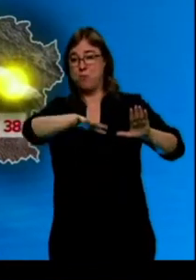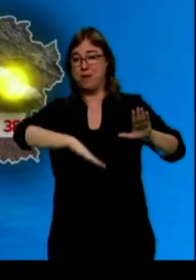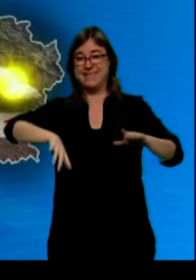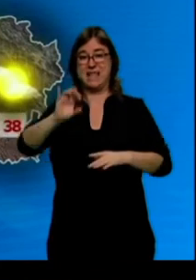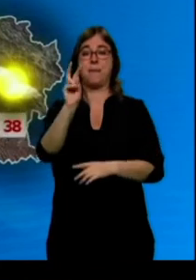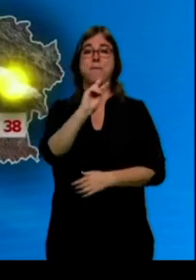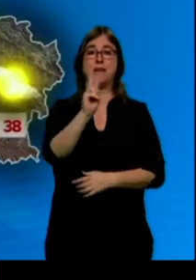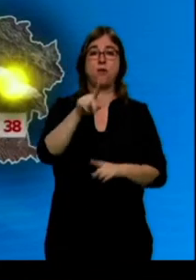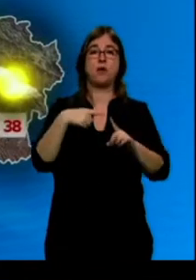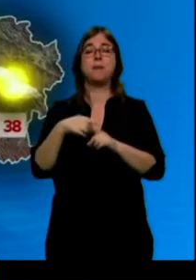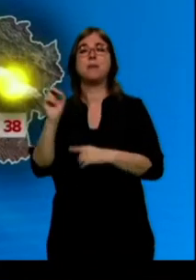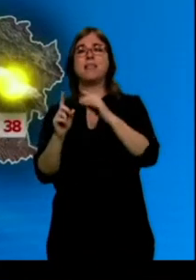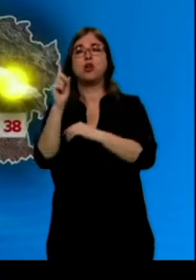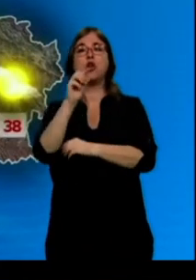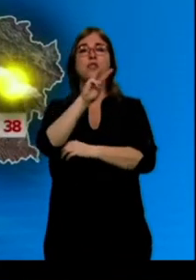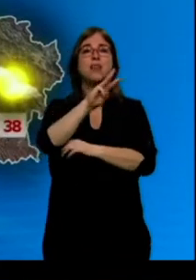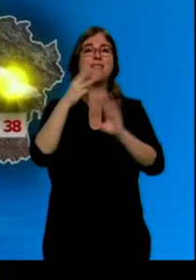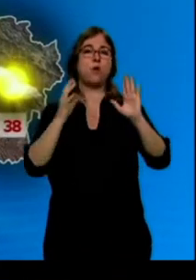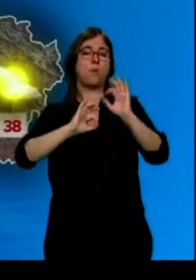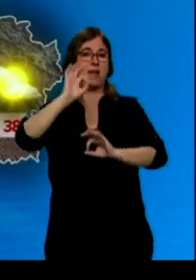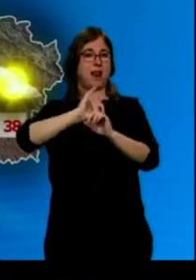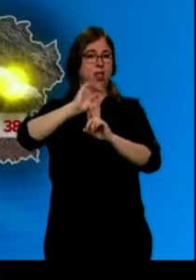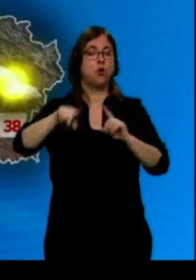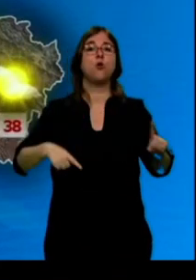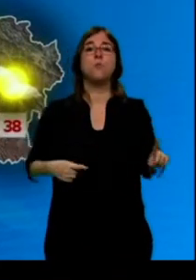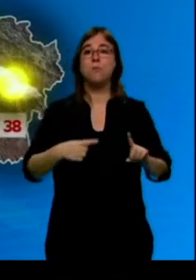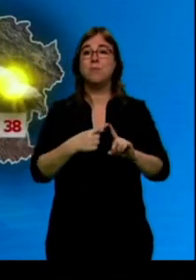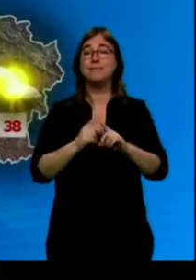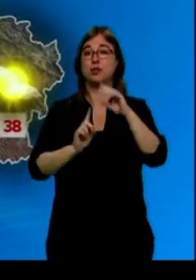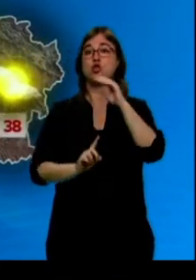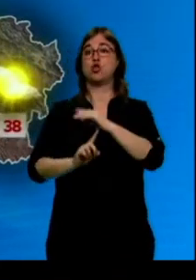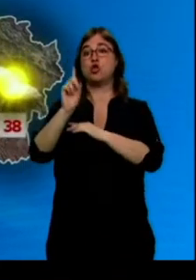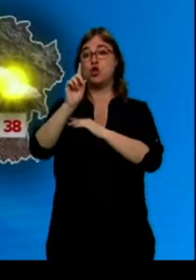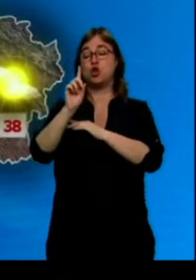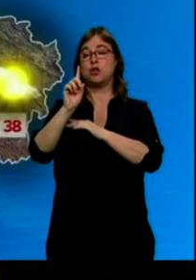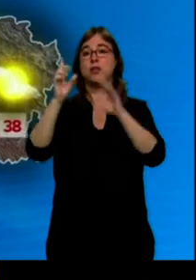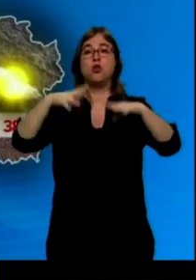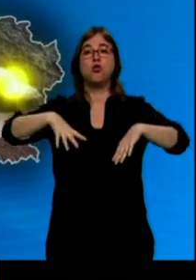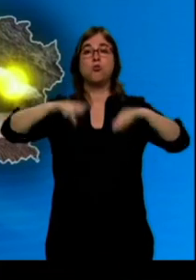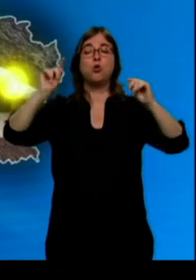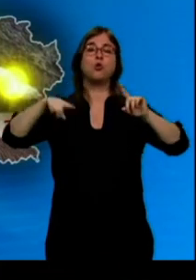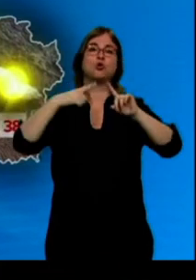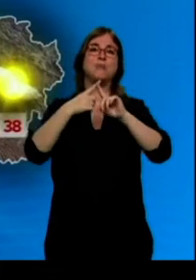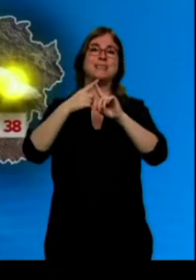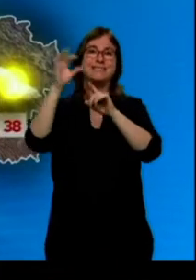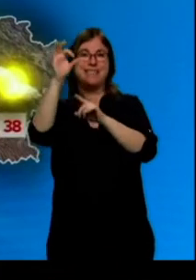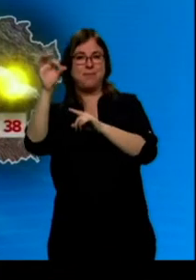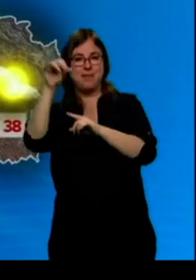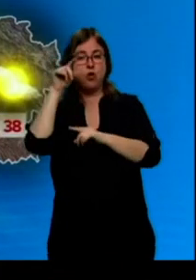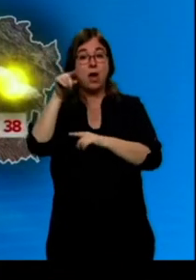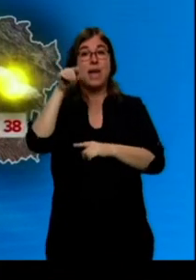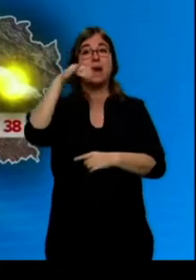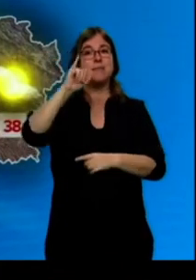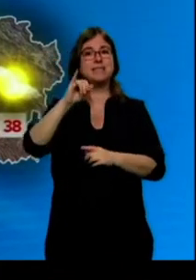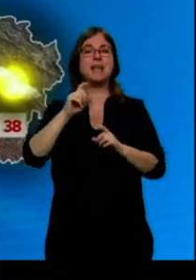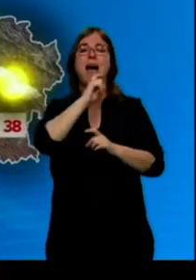Palencia, con 39 grados de máxima, y sobre todo en el norte de Burgos y el condado de Treviño. Allí la EMET mantiene activado el aviso naranja por